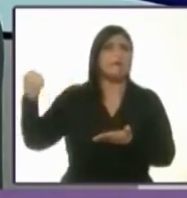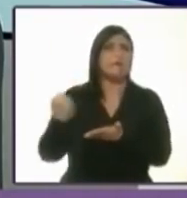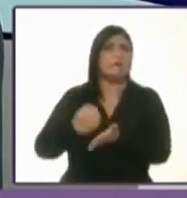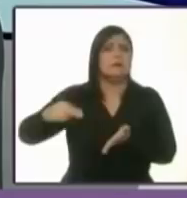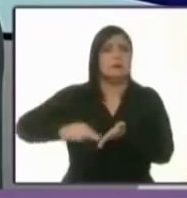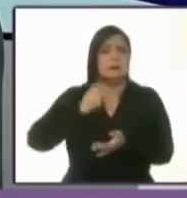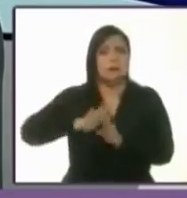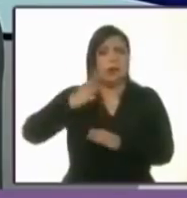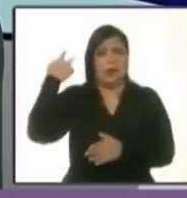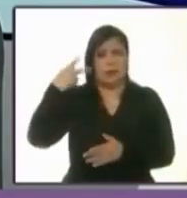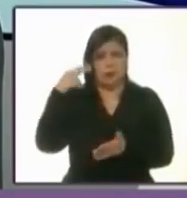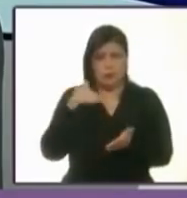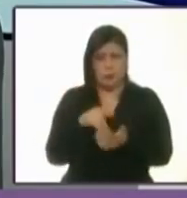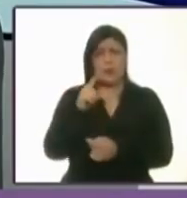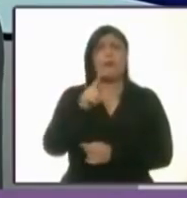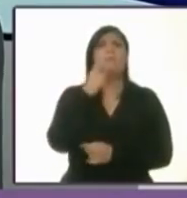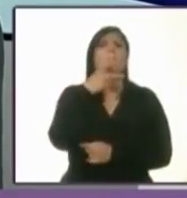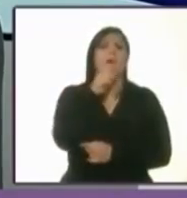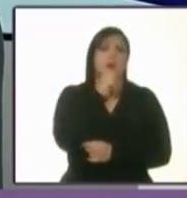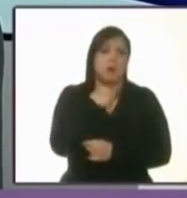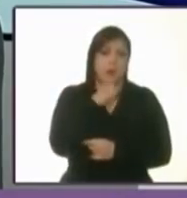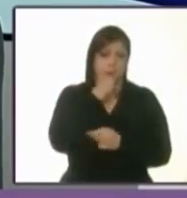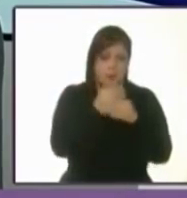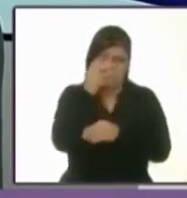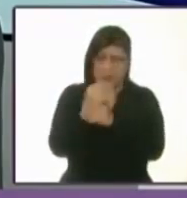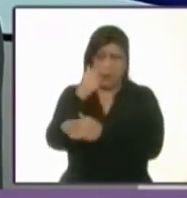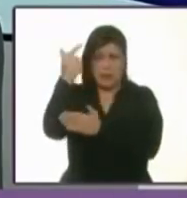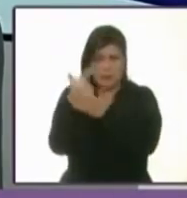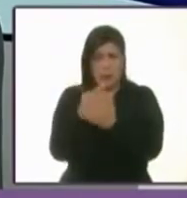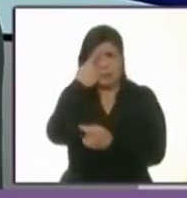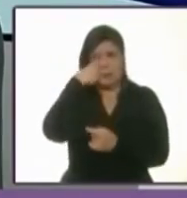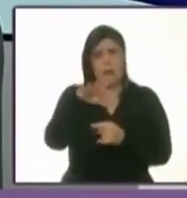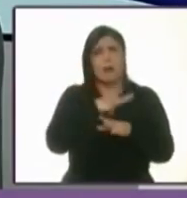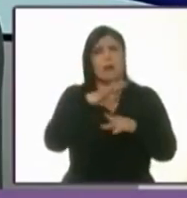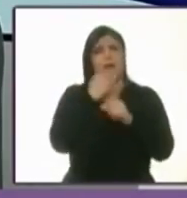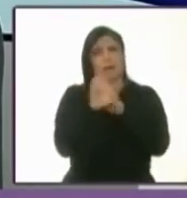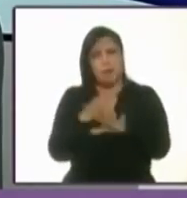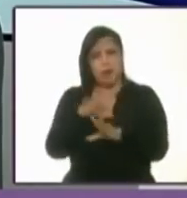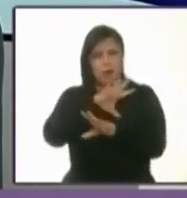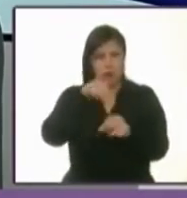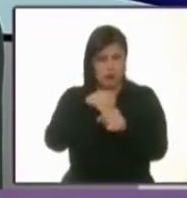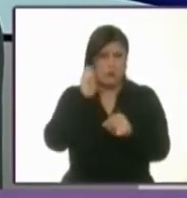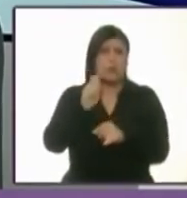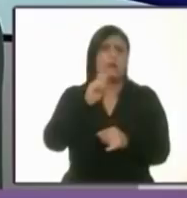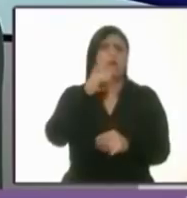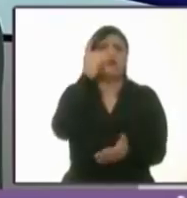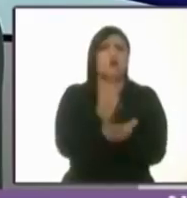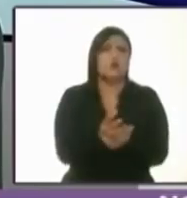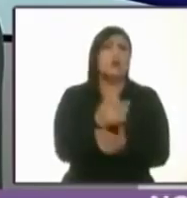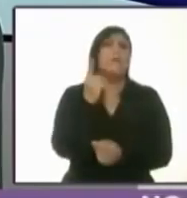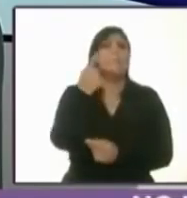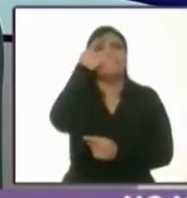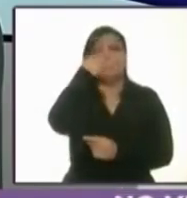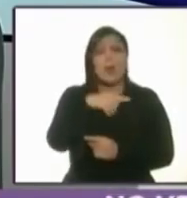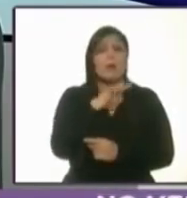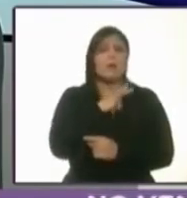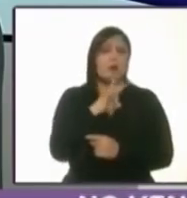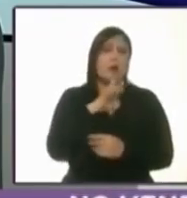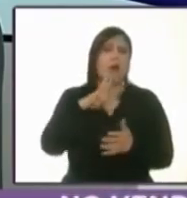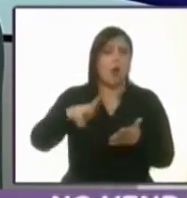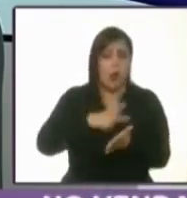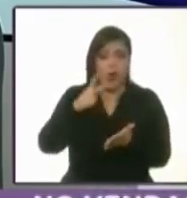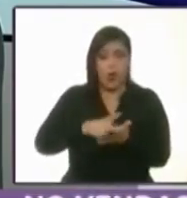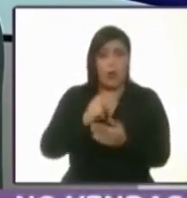Pero también voy a hacer una base de datos única para que se puedan presentar, para evitar que se presenten los mismos